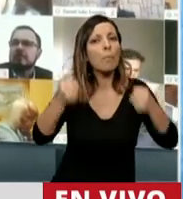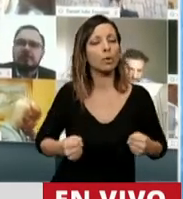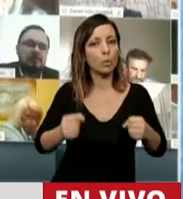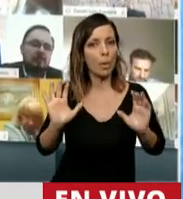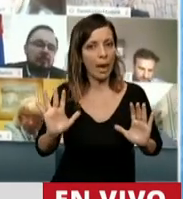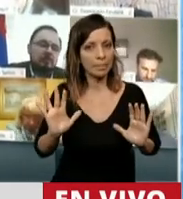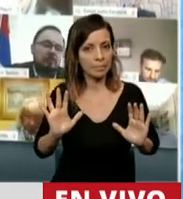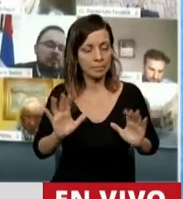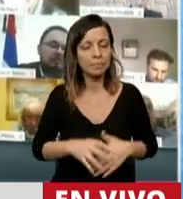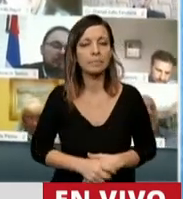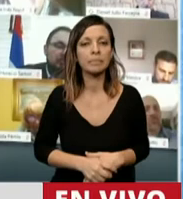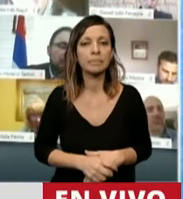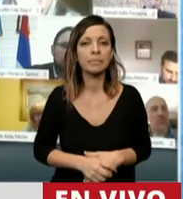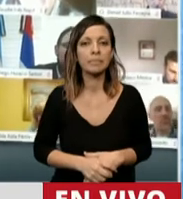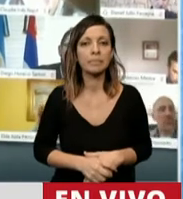insuficiente?